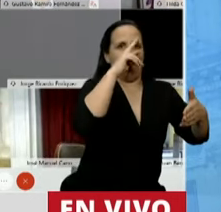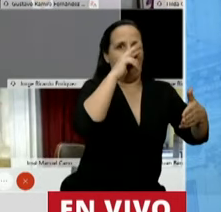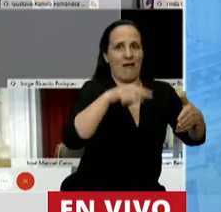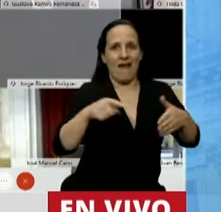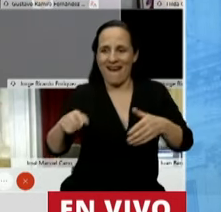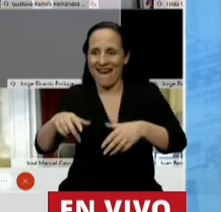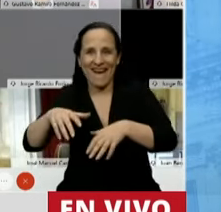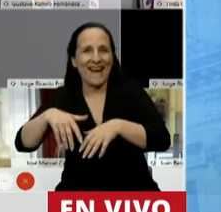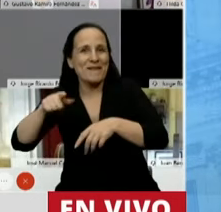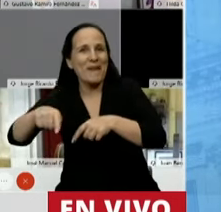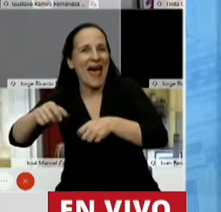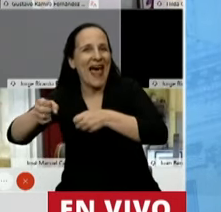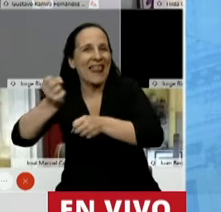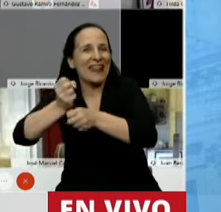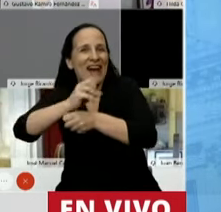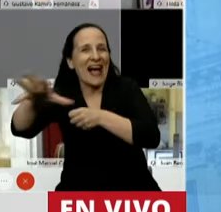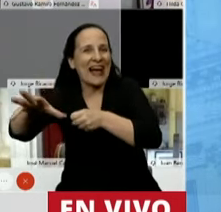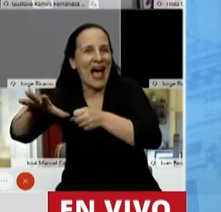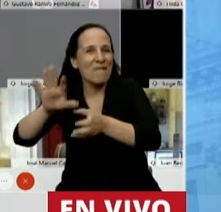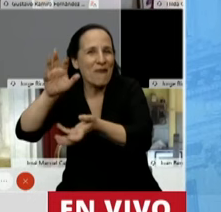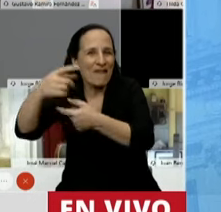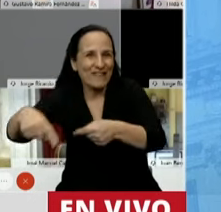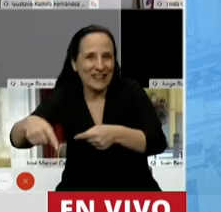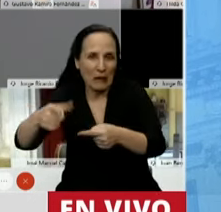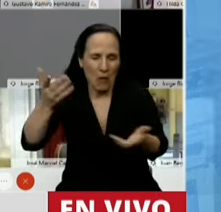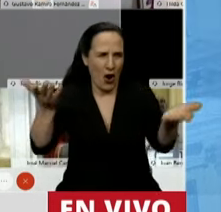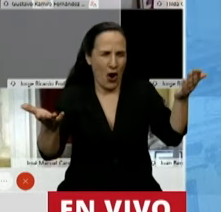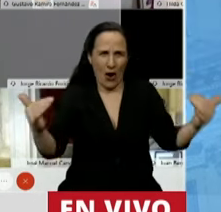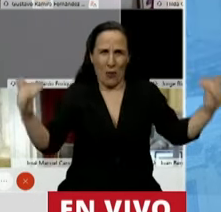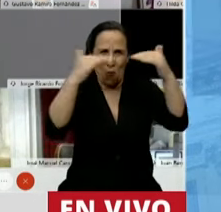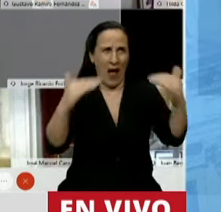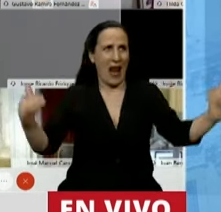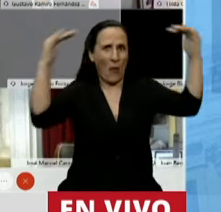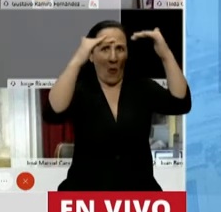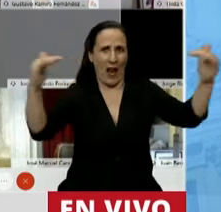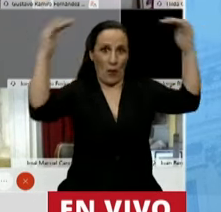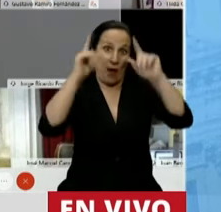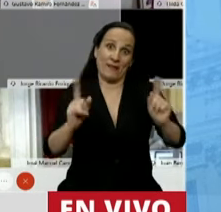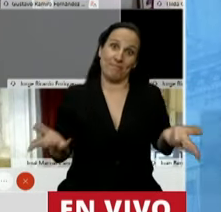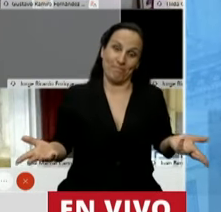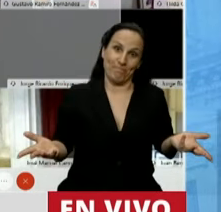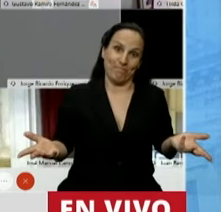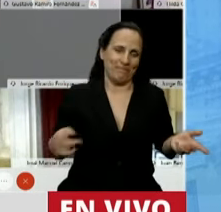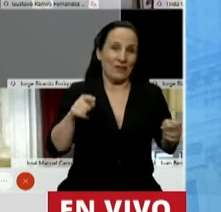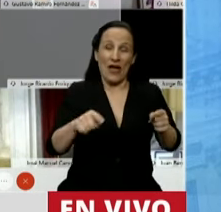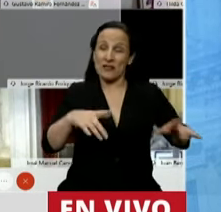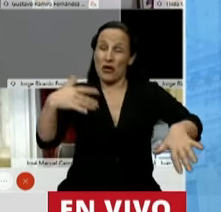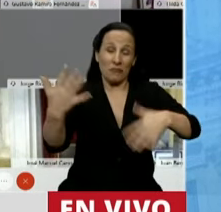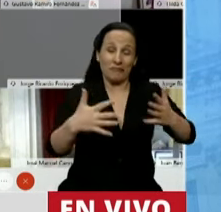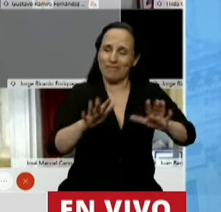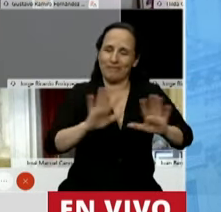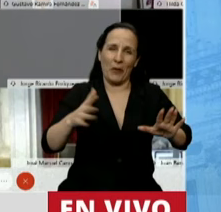graba viene de capital. Por lo tanto, estamos hiriendo mortalmente al sector privado en medio de una feroz pandemia.